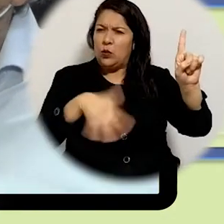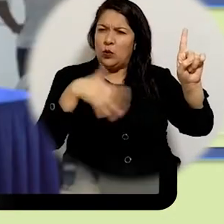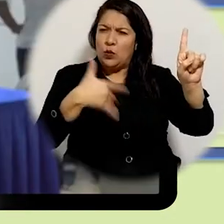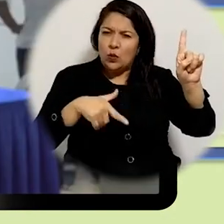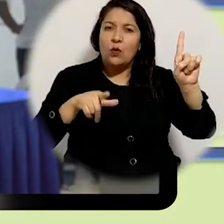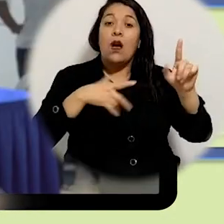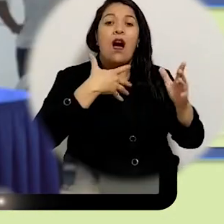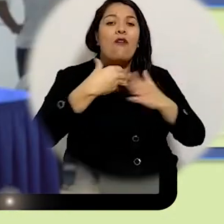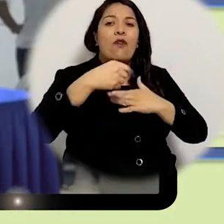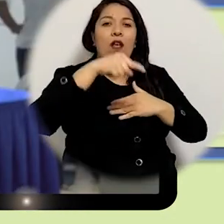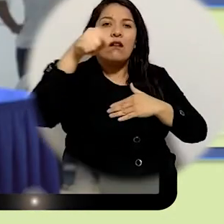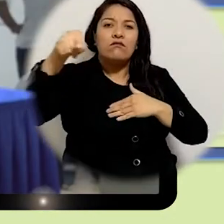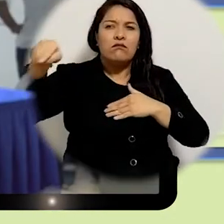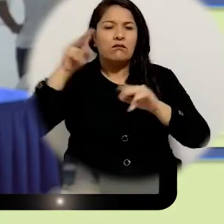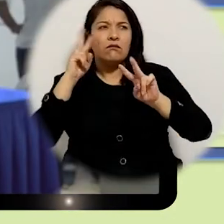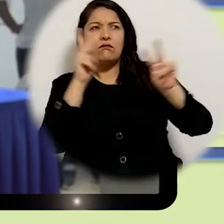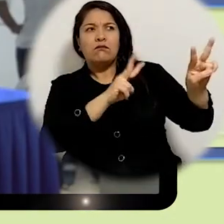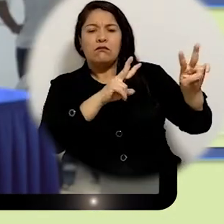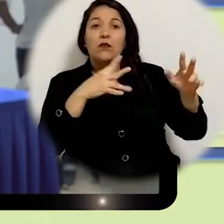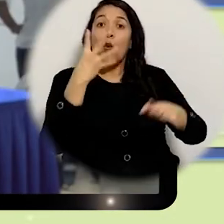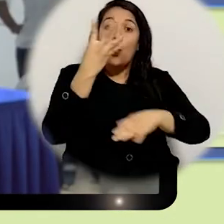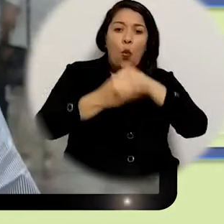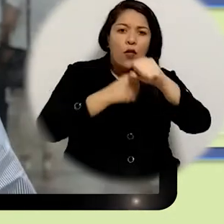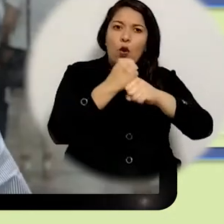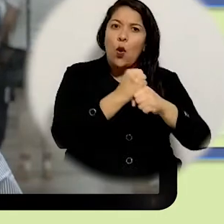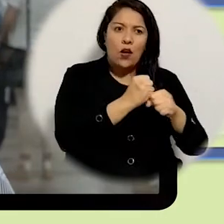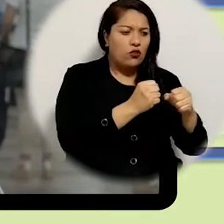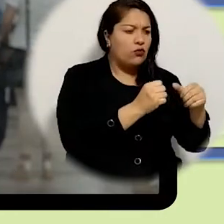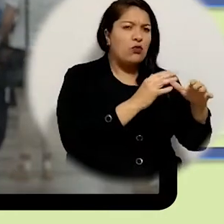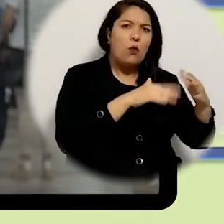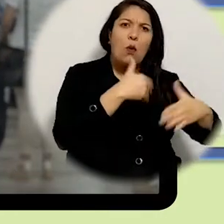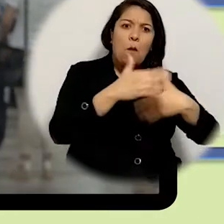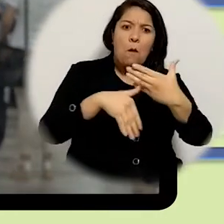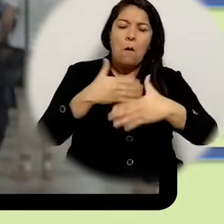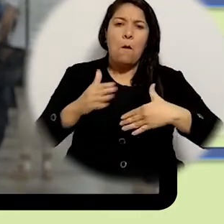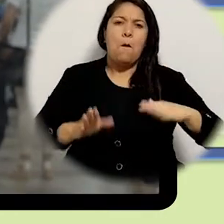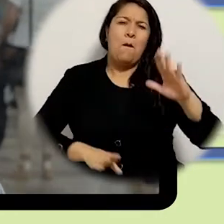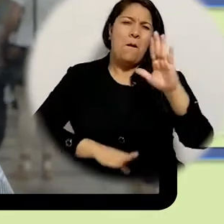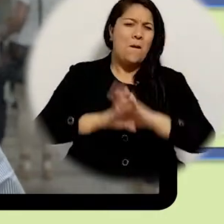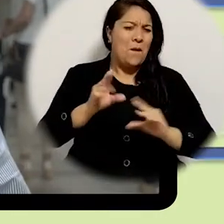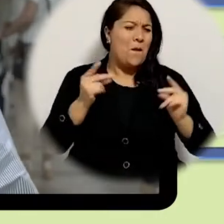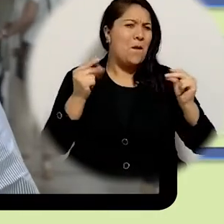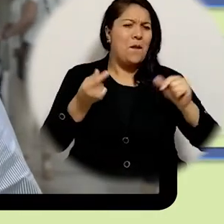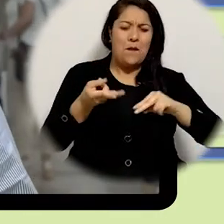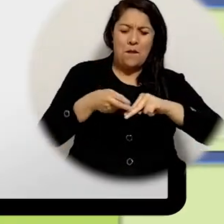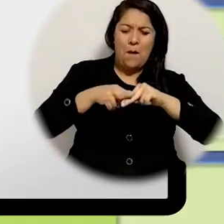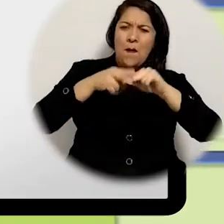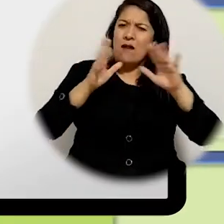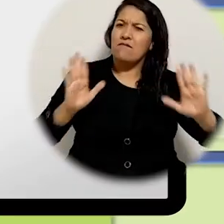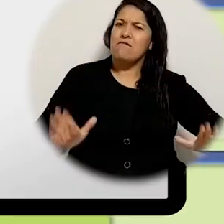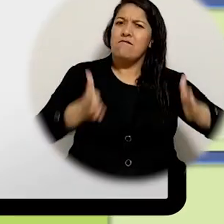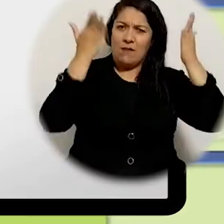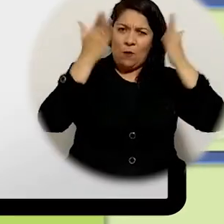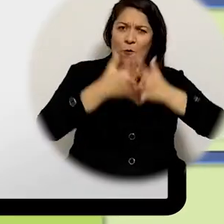externos en mucho lo que hemos avanzado durante estos cuatro años un crecimiento impresionante un crecimiento exponencial